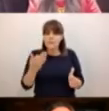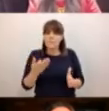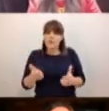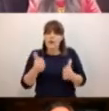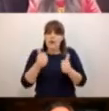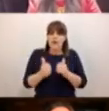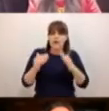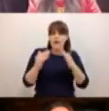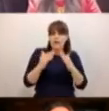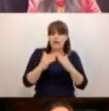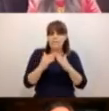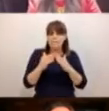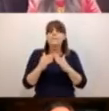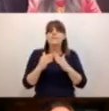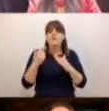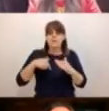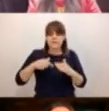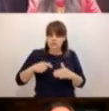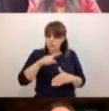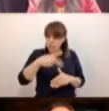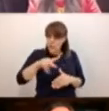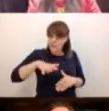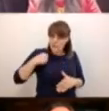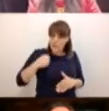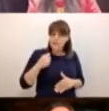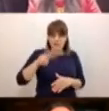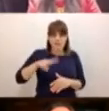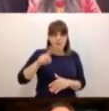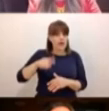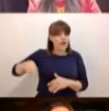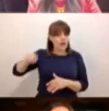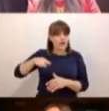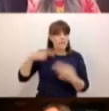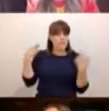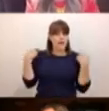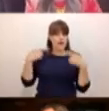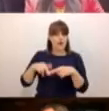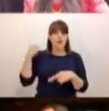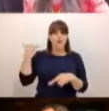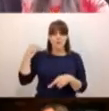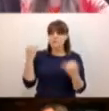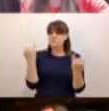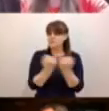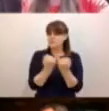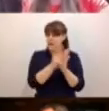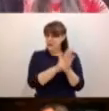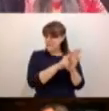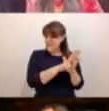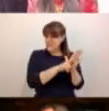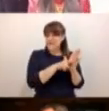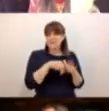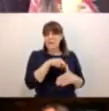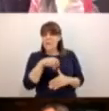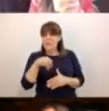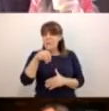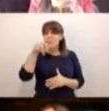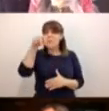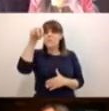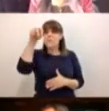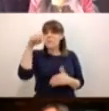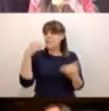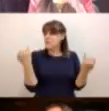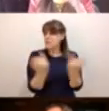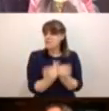este video, los maestros de Yucatán también han caminado esos caminos lodosos, esos caminos difíciles que han